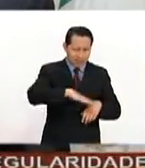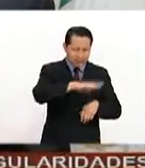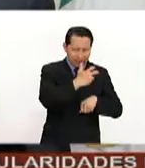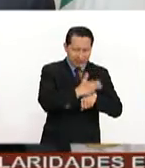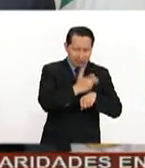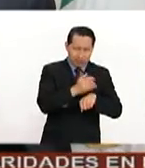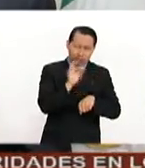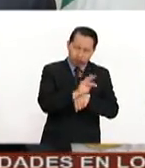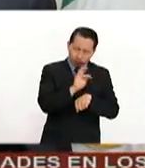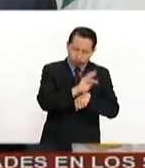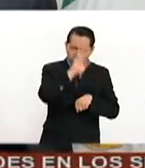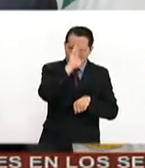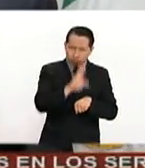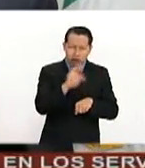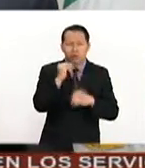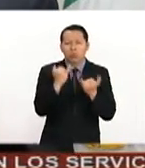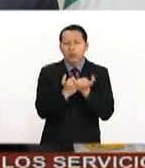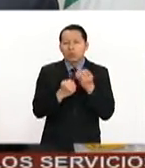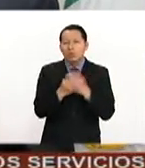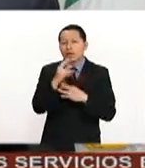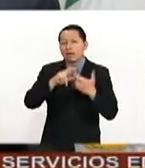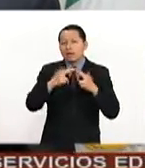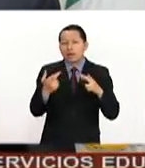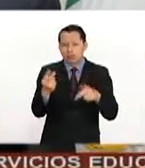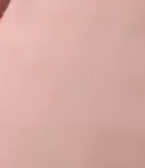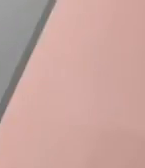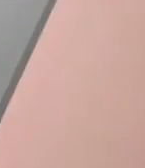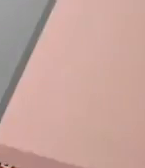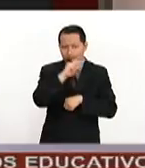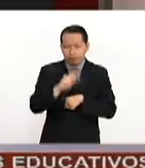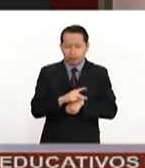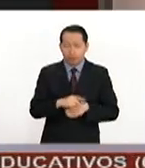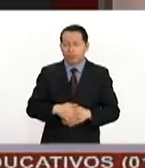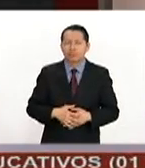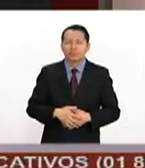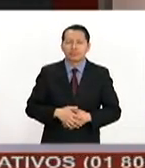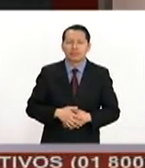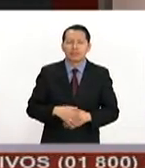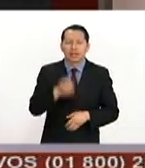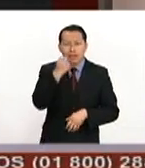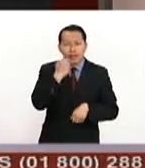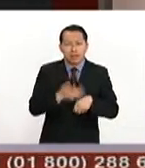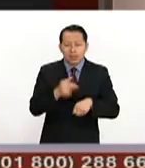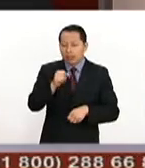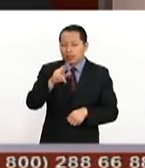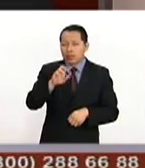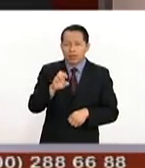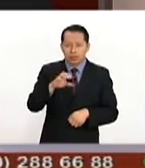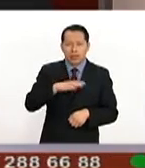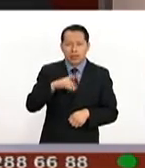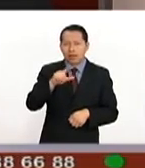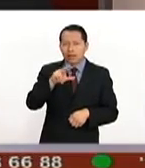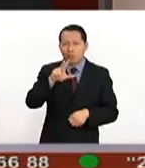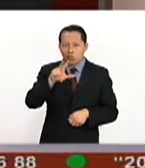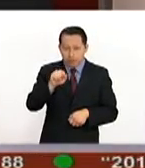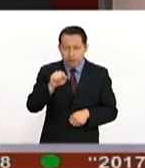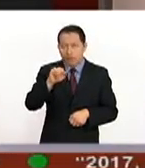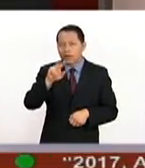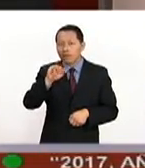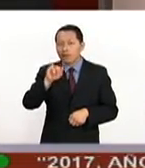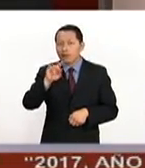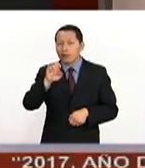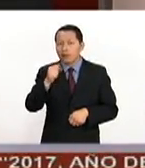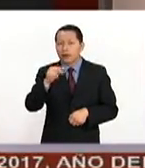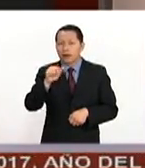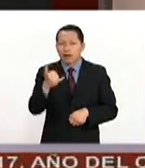fortalecer las acciones para construir la nueva relación bilateral. El secretario de Relaciones Exteriores, Luis Videgaray, compareció